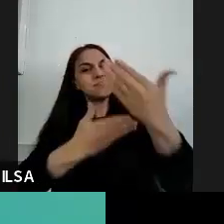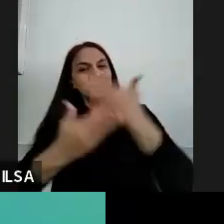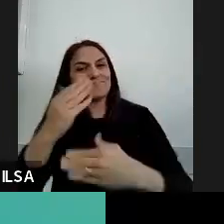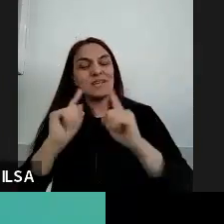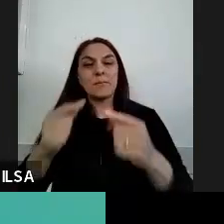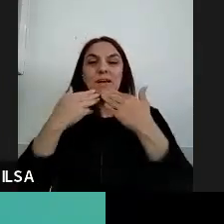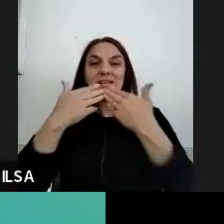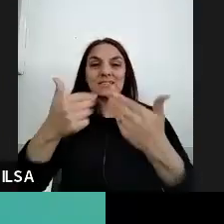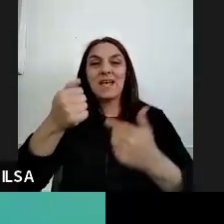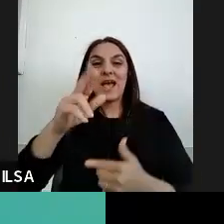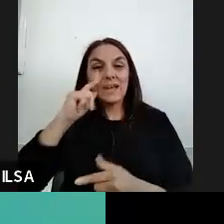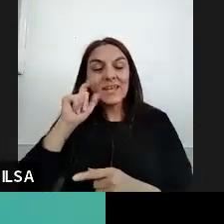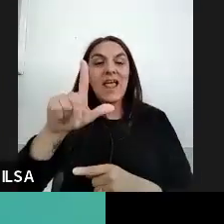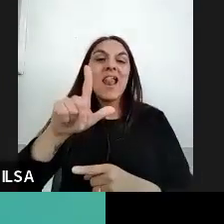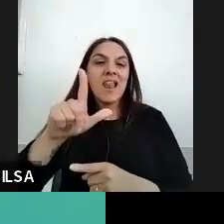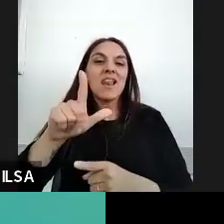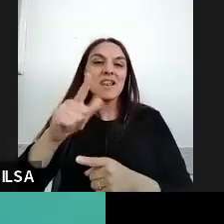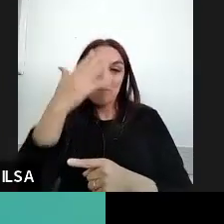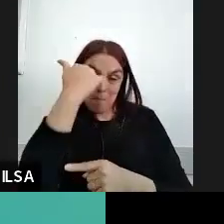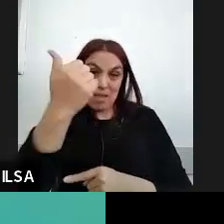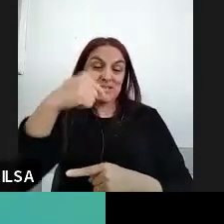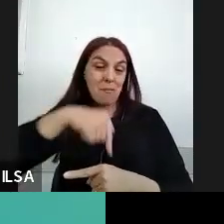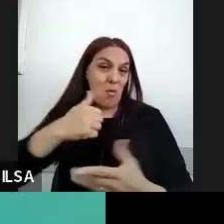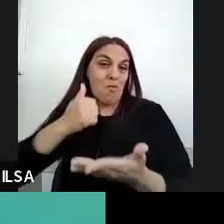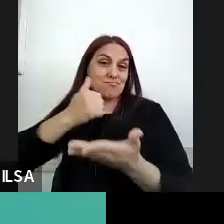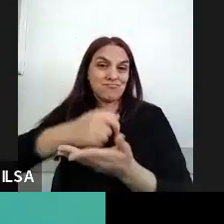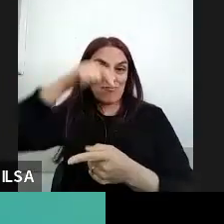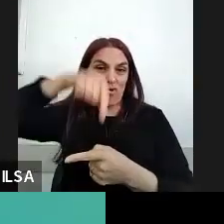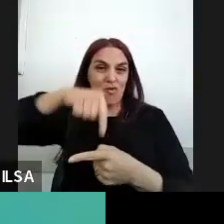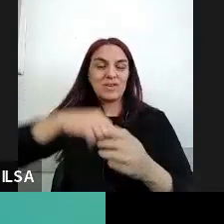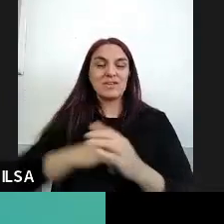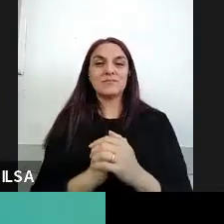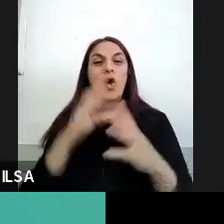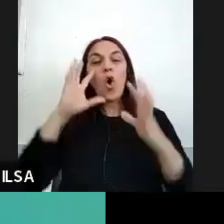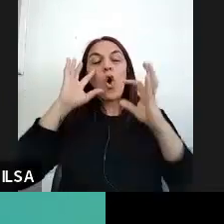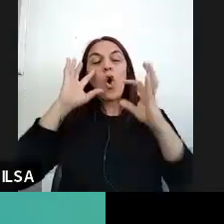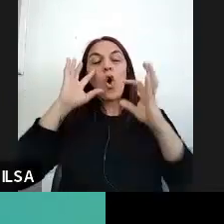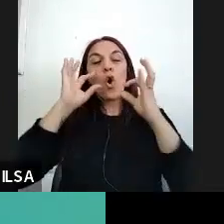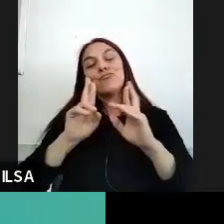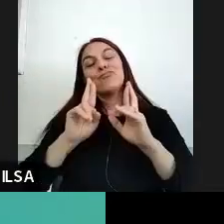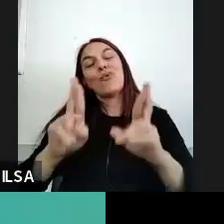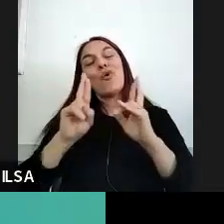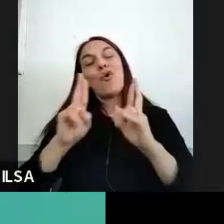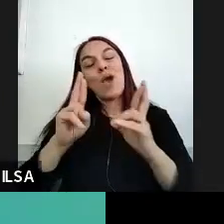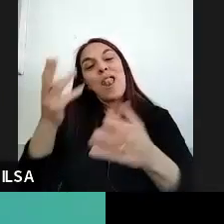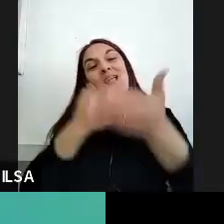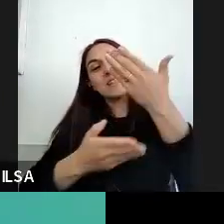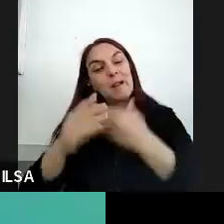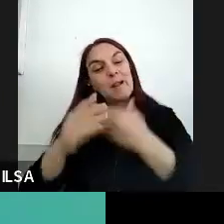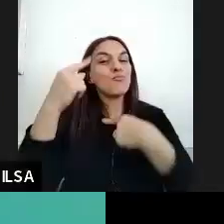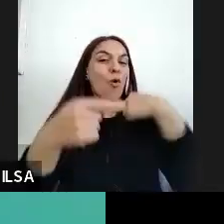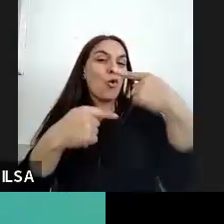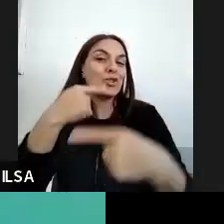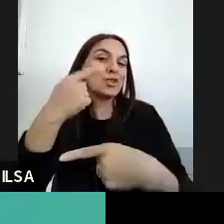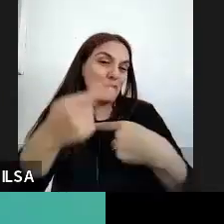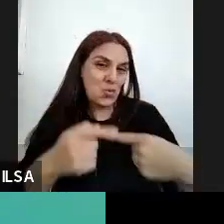también a Ariel que me convocó digamos este espacio por supuesto que ojalá que estos intercambios sigan en otra